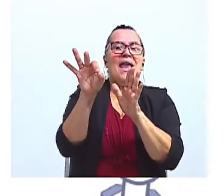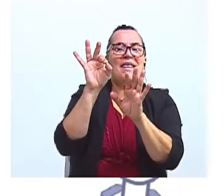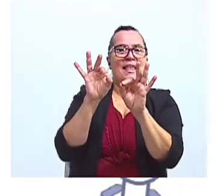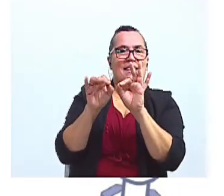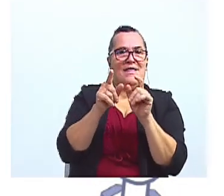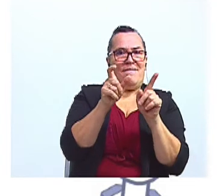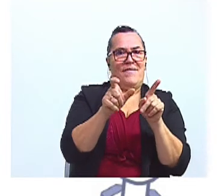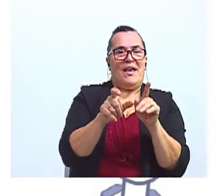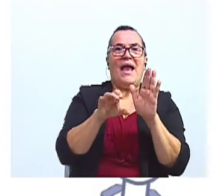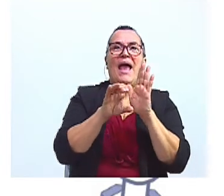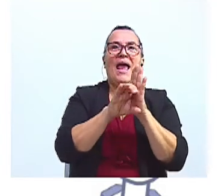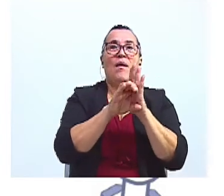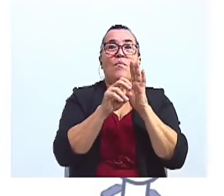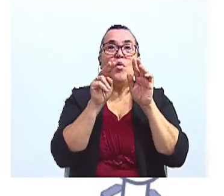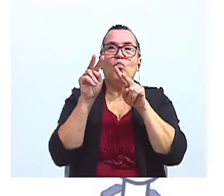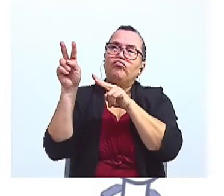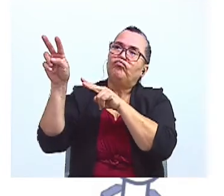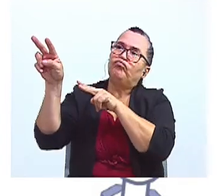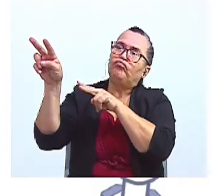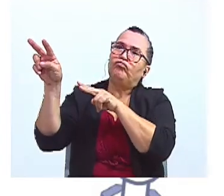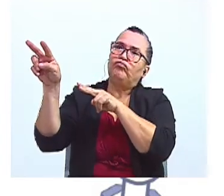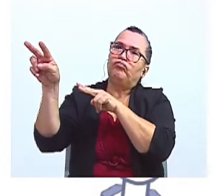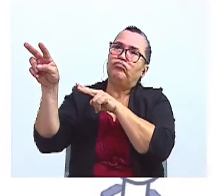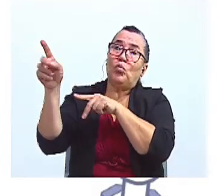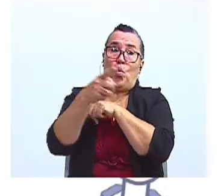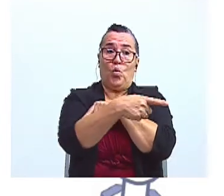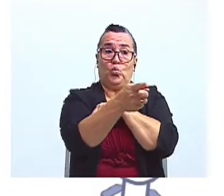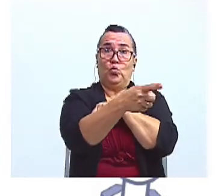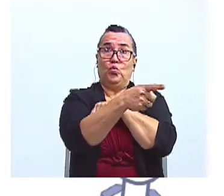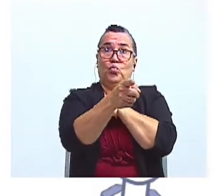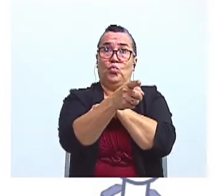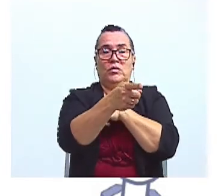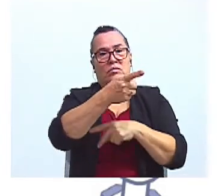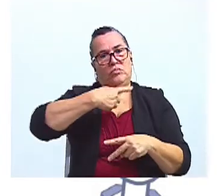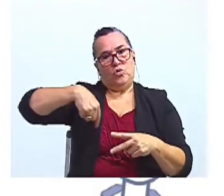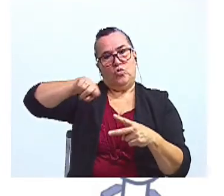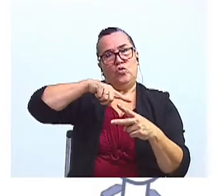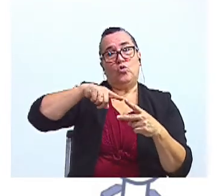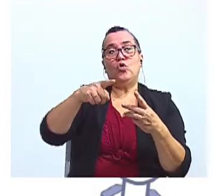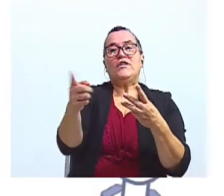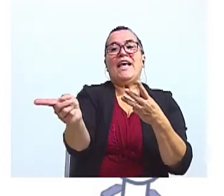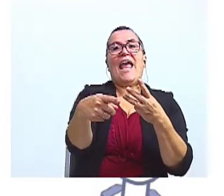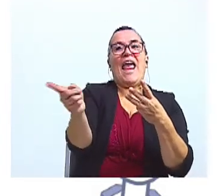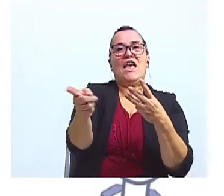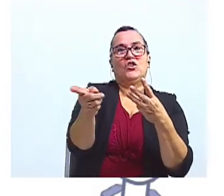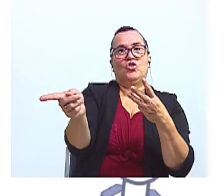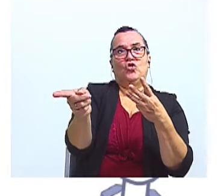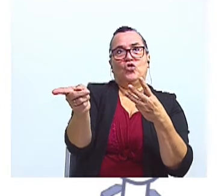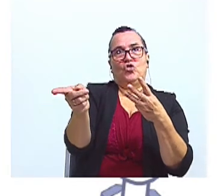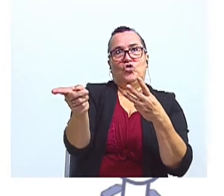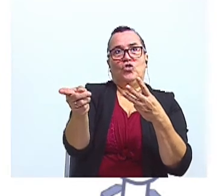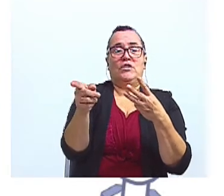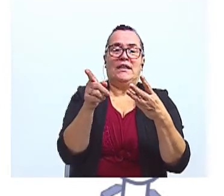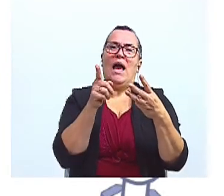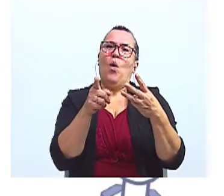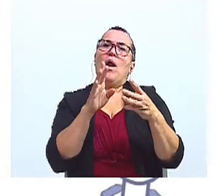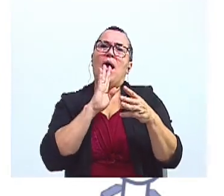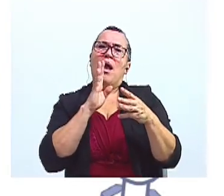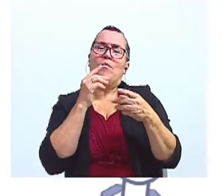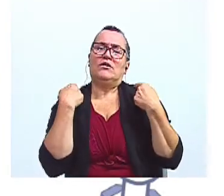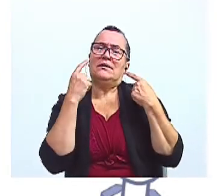Pueden observar que tenemos a ustedes, nosotros, ellos y ellas. Y aunque hablamos español,